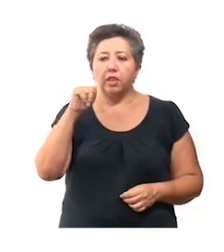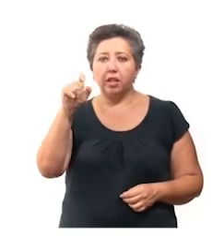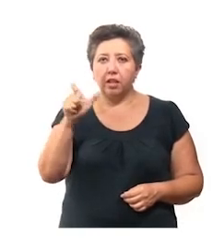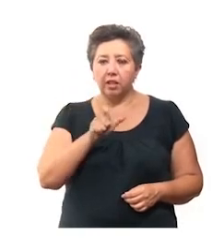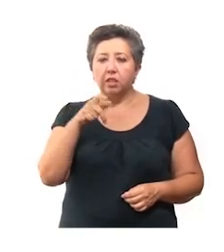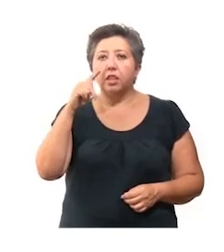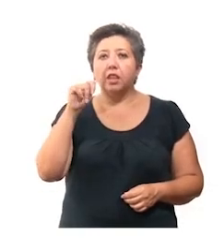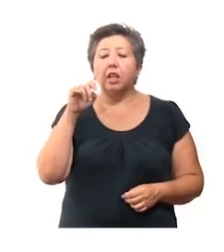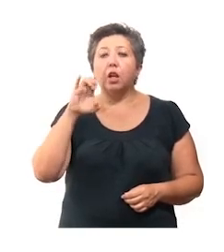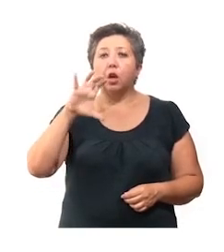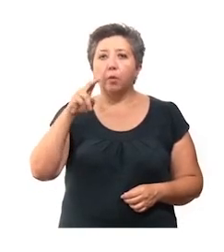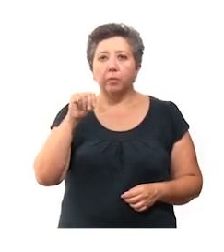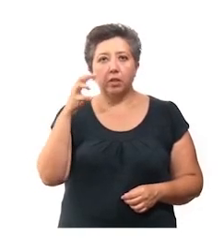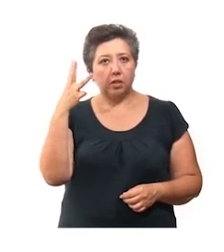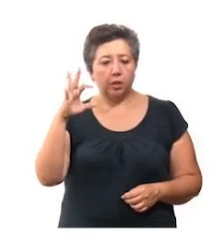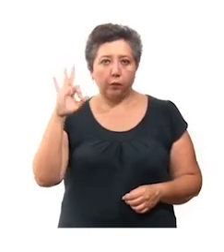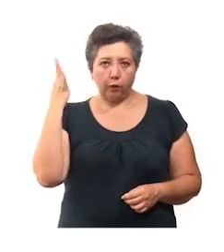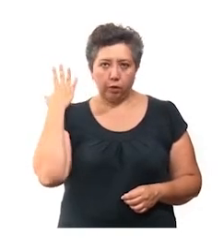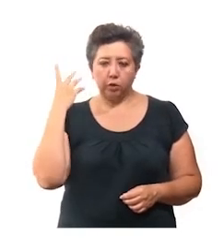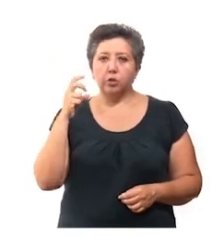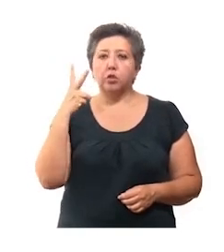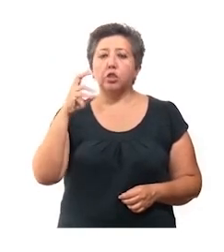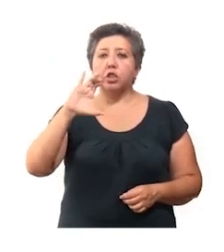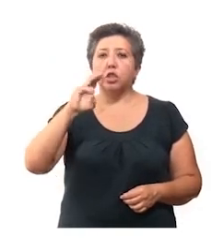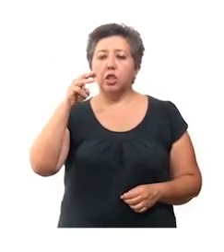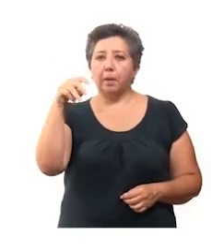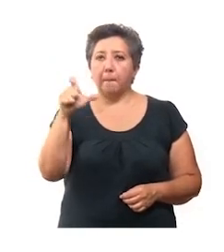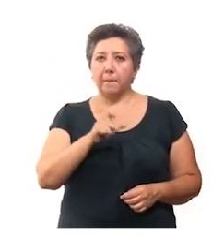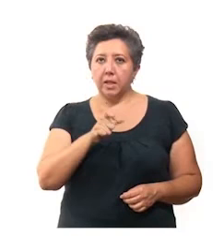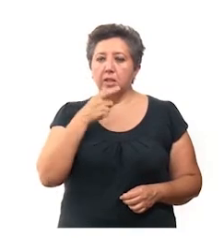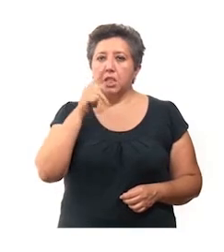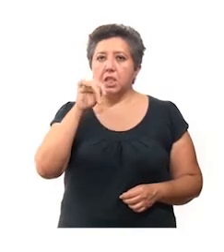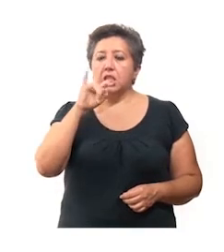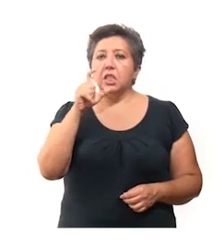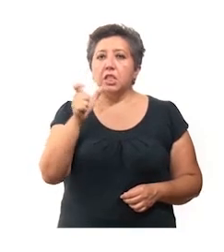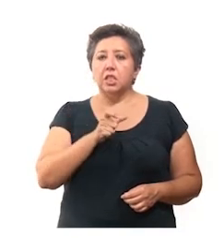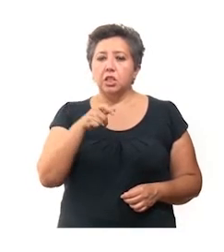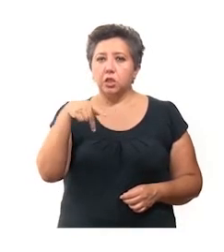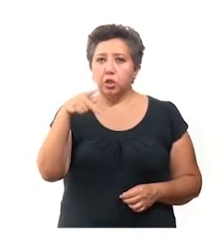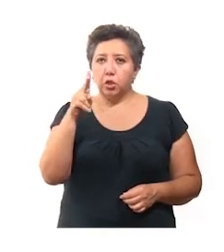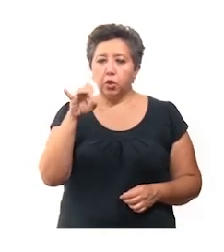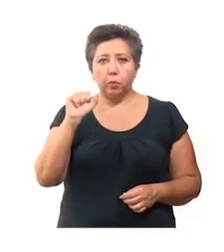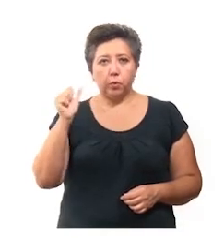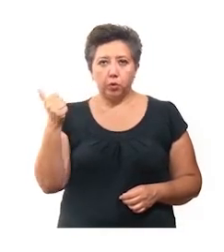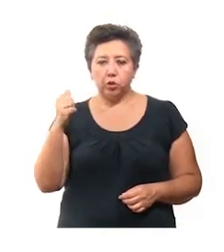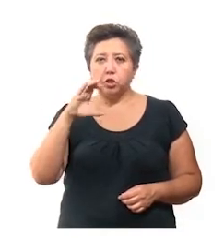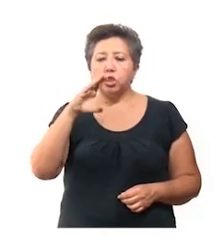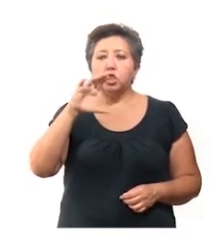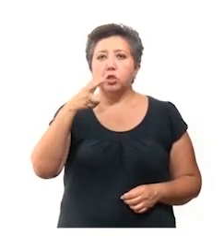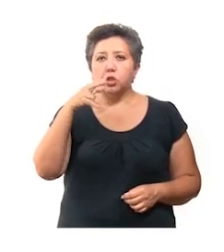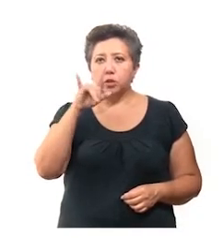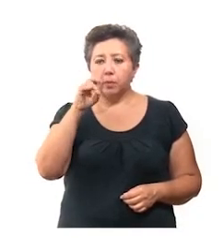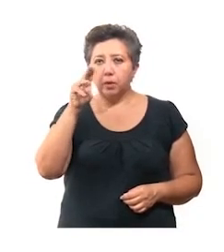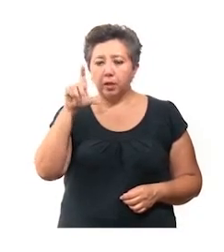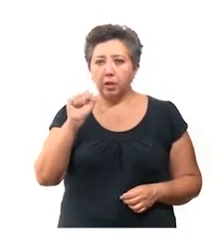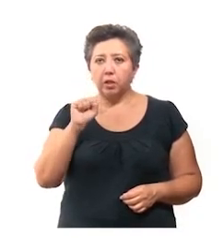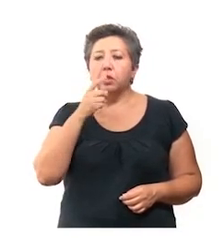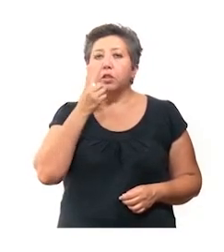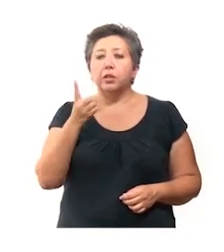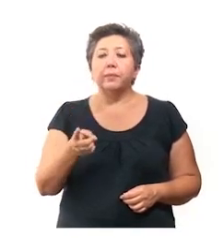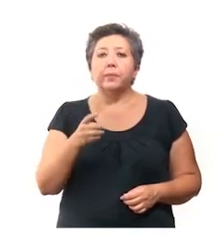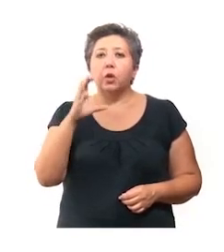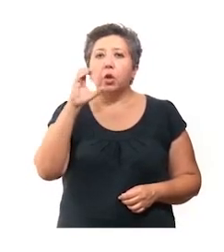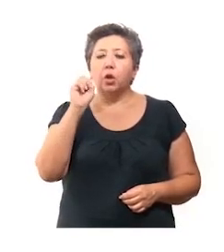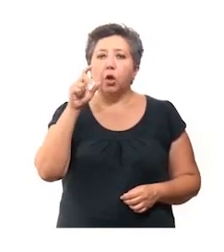Tecach y Tecón y 3 en Foráneos. Dos en Chemach, Cuncúnul y Tixcocop, Yuno en Baca, Chancón, Chichimilá, Chuchulú,